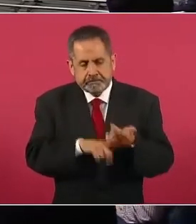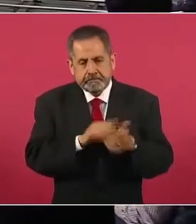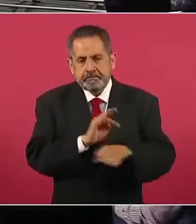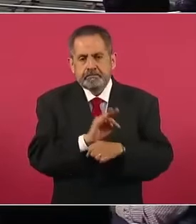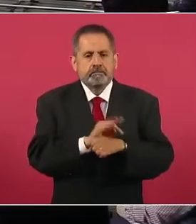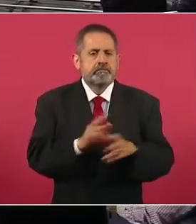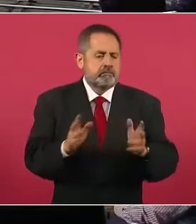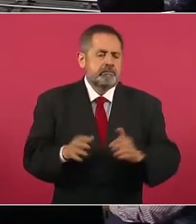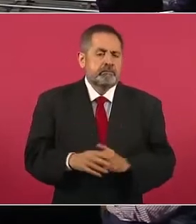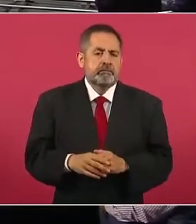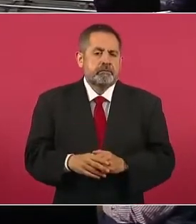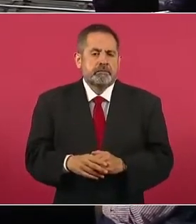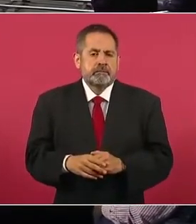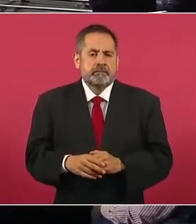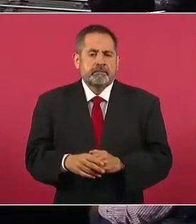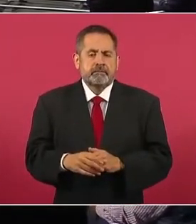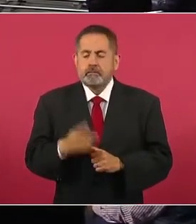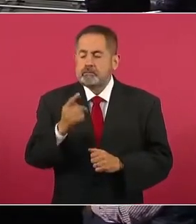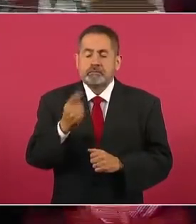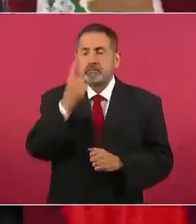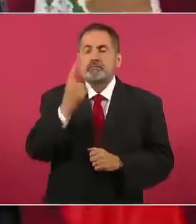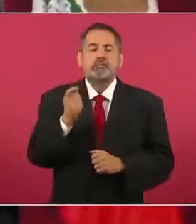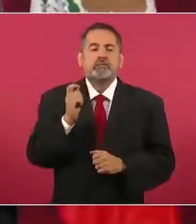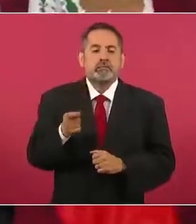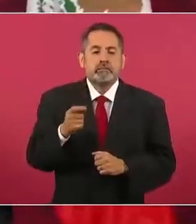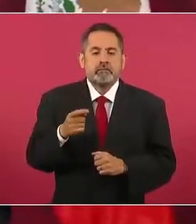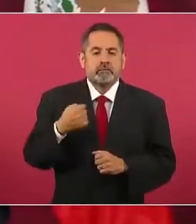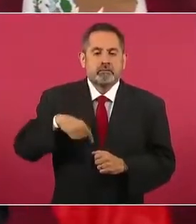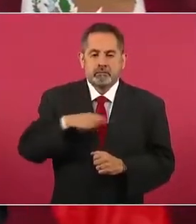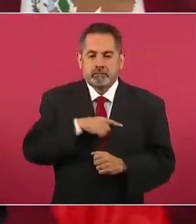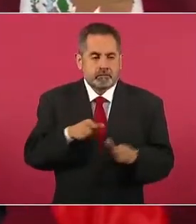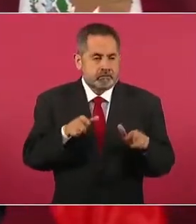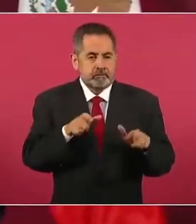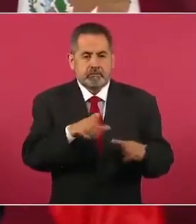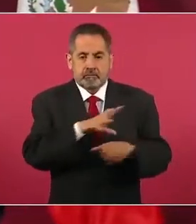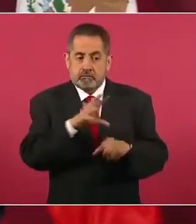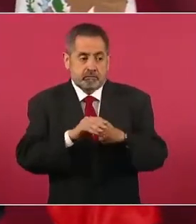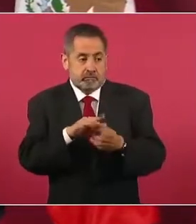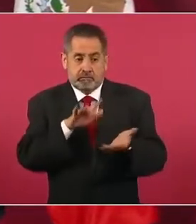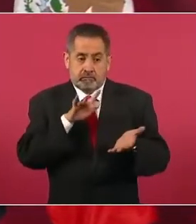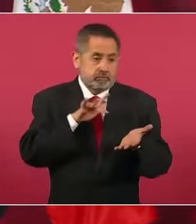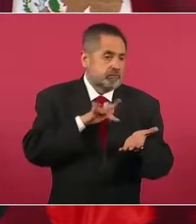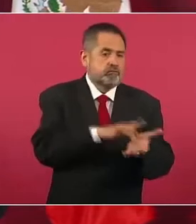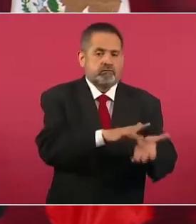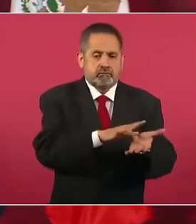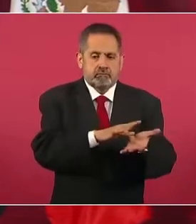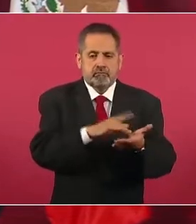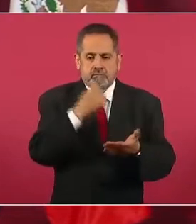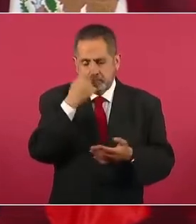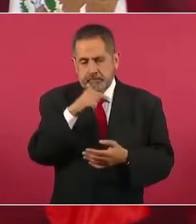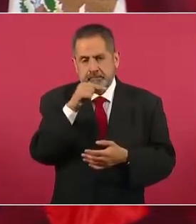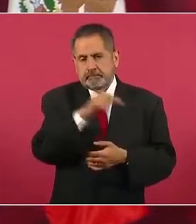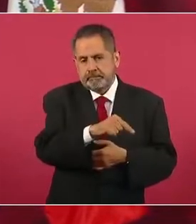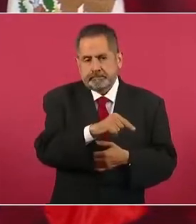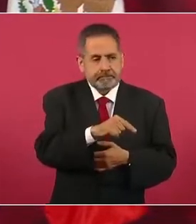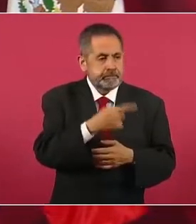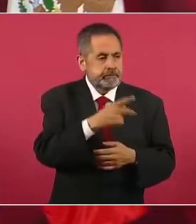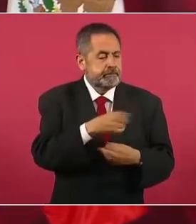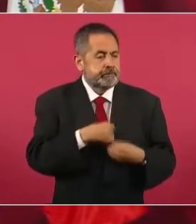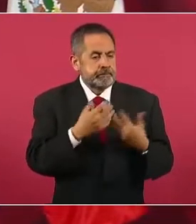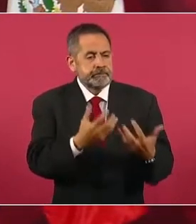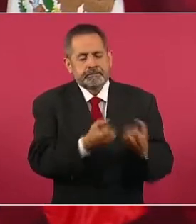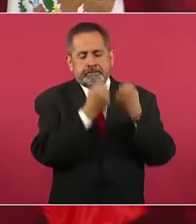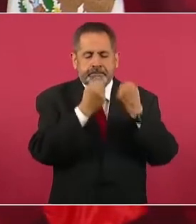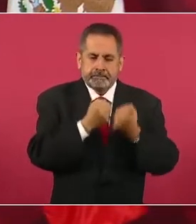hicimos fue brindar todo el apoyo para salvarle la vida.